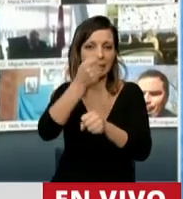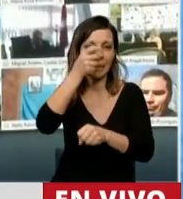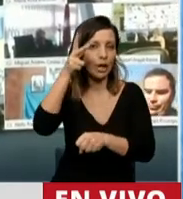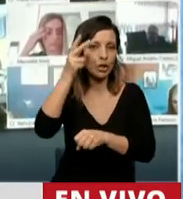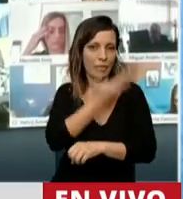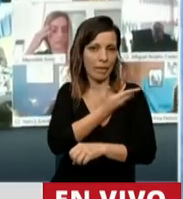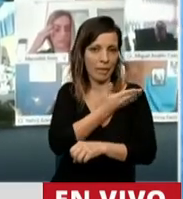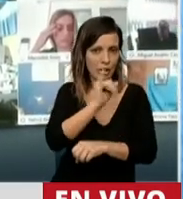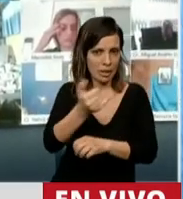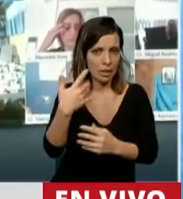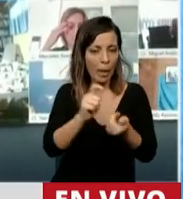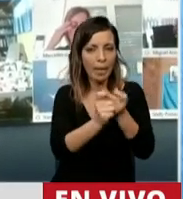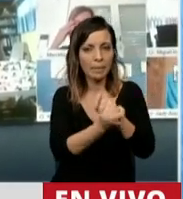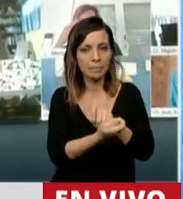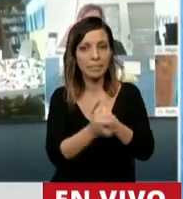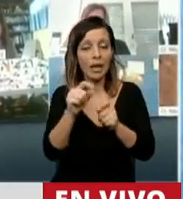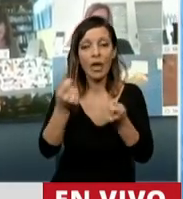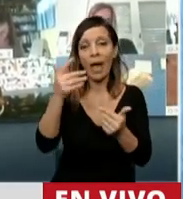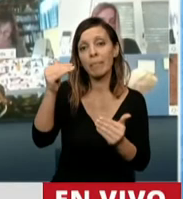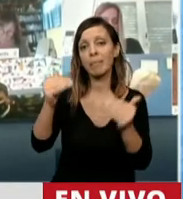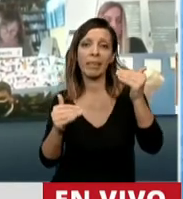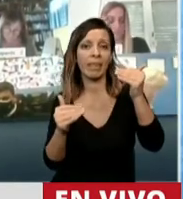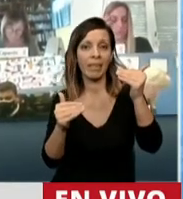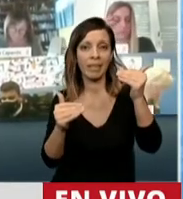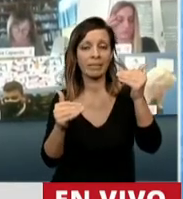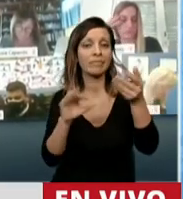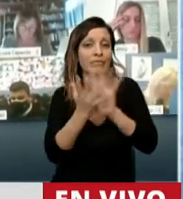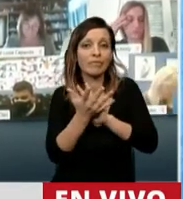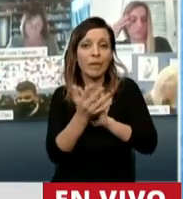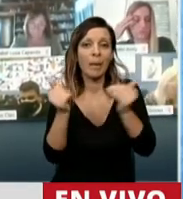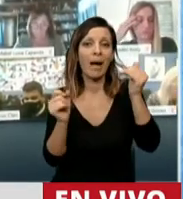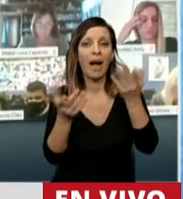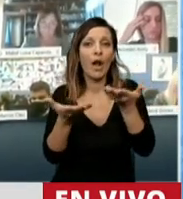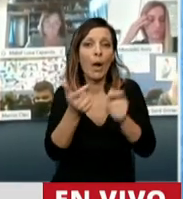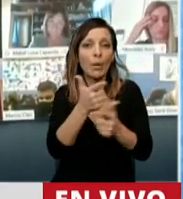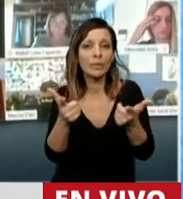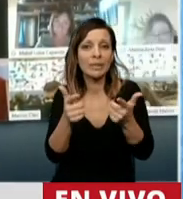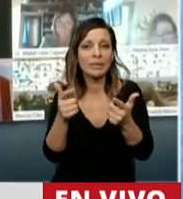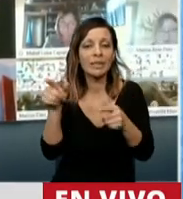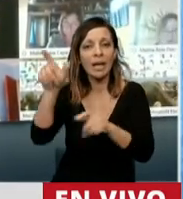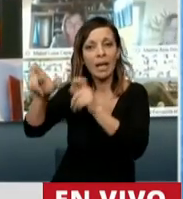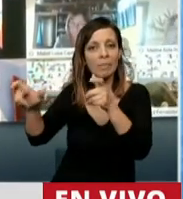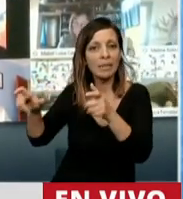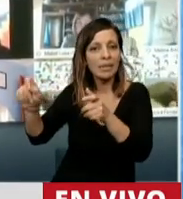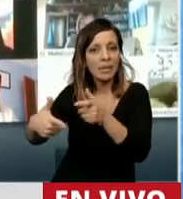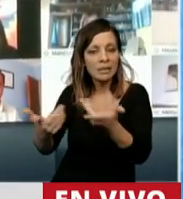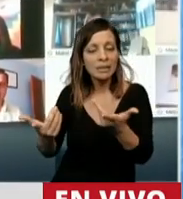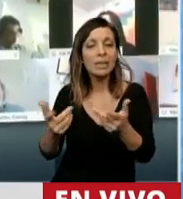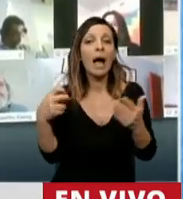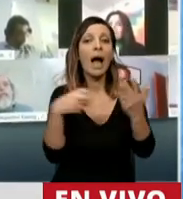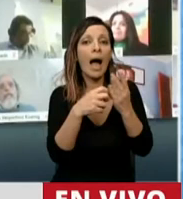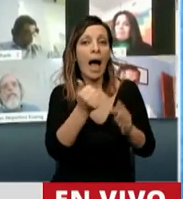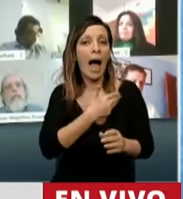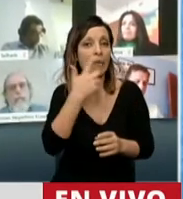generando así una gran inequidad y discriminación en el trato en desmedro de las personas humanas. La AFIP